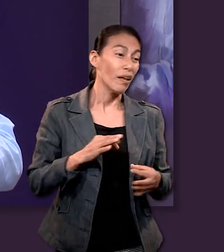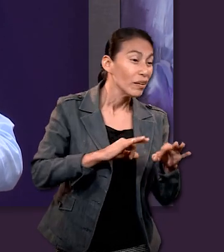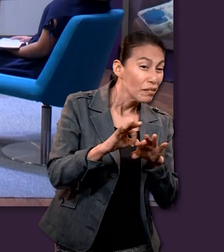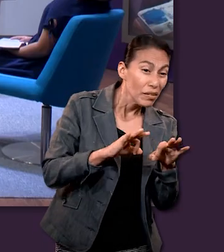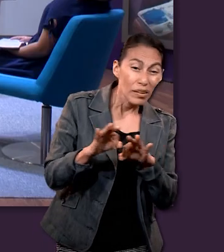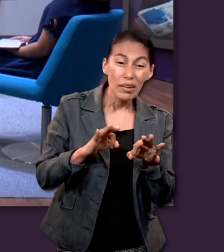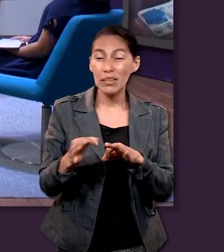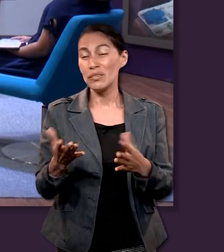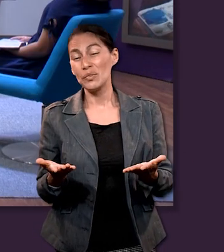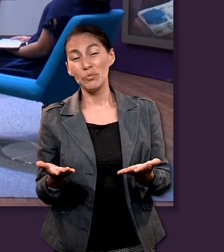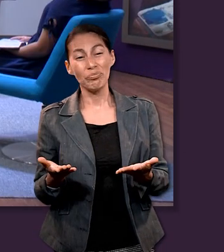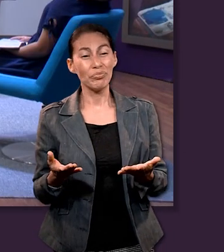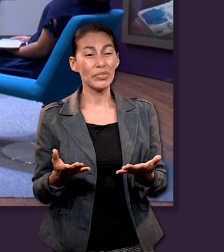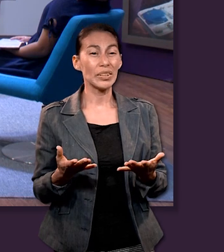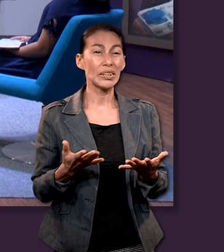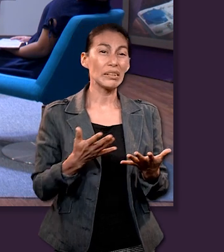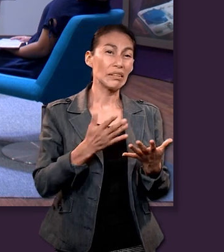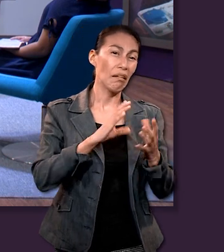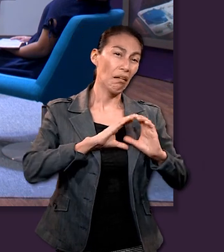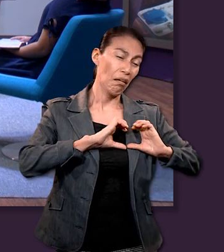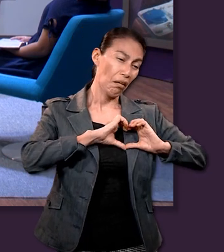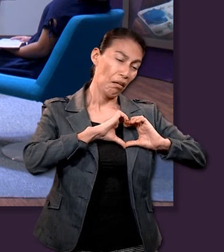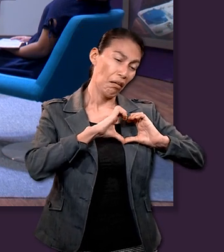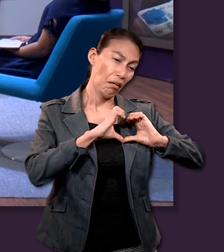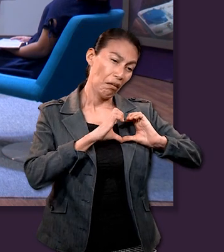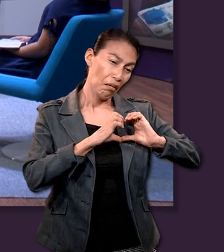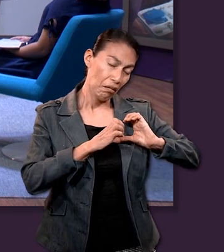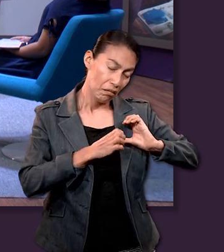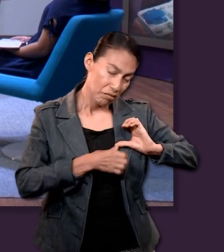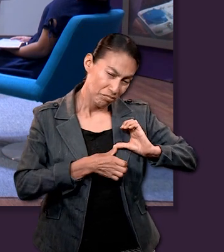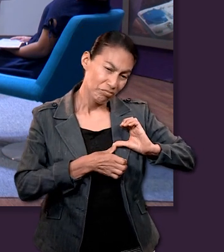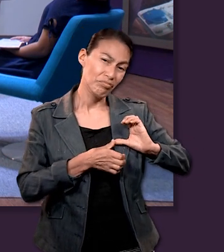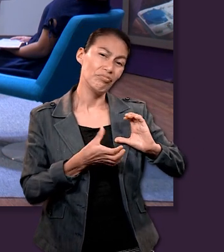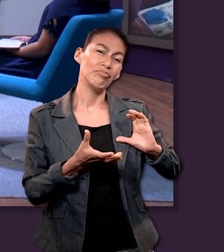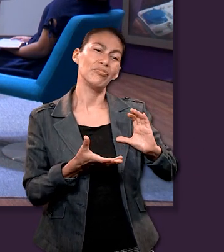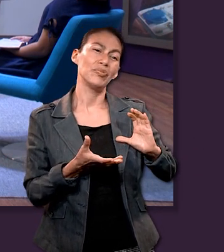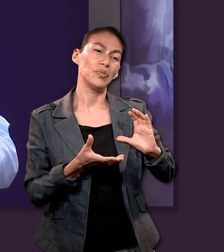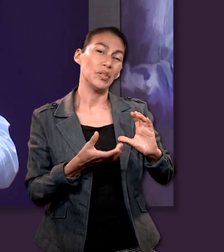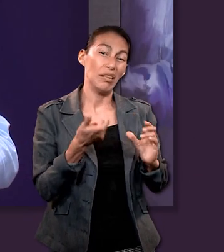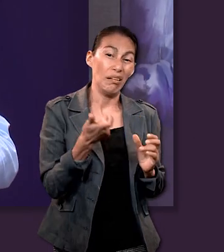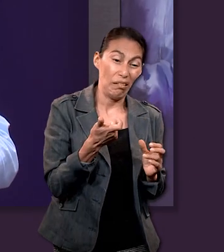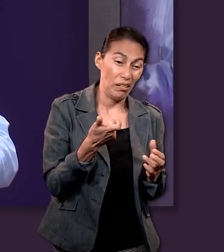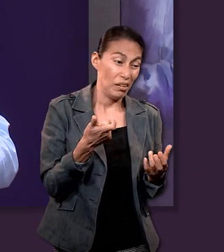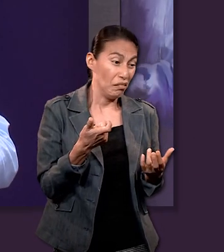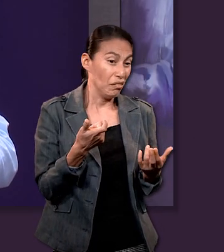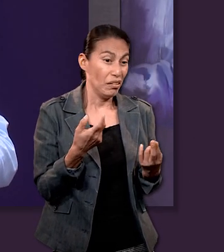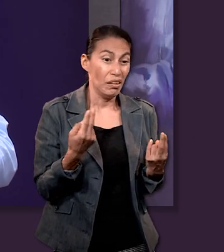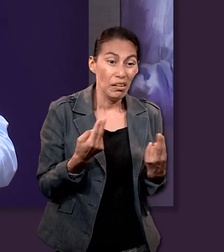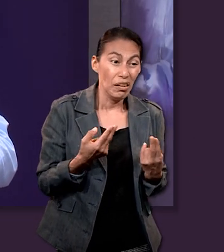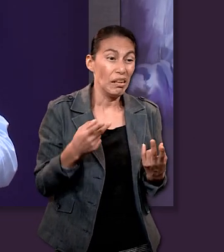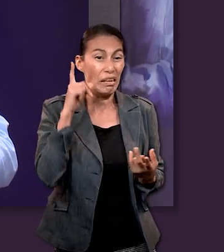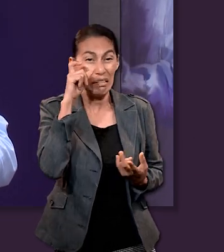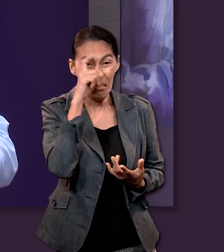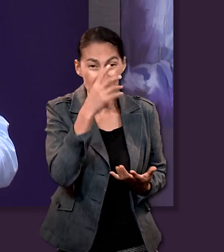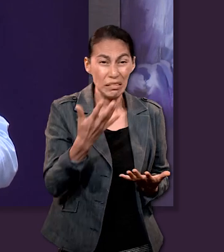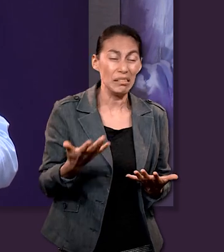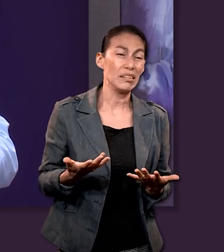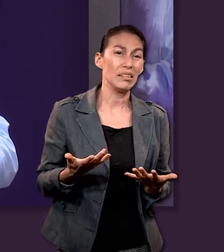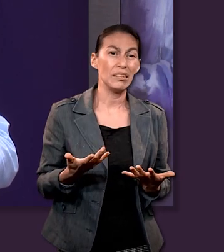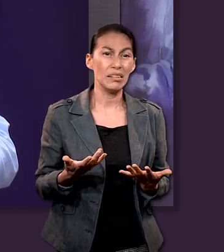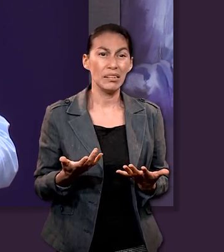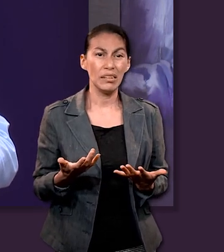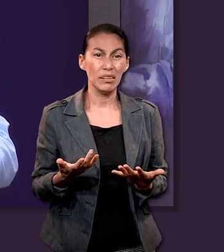alguna situación financiera difícil alguna situación de familiar o situación de salud